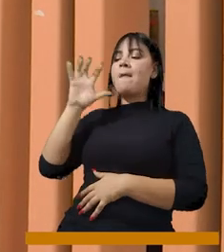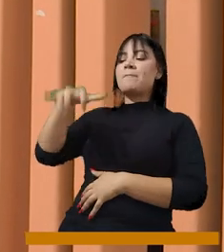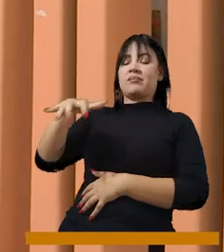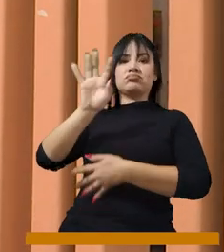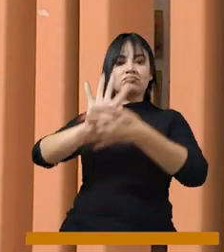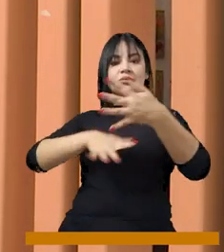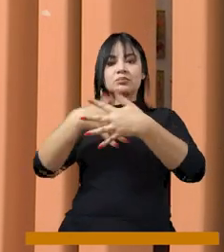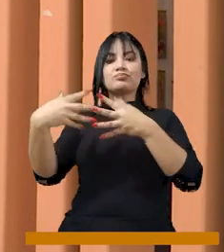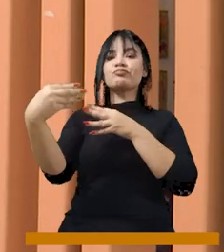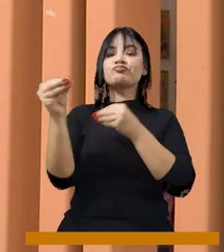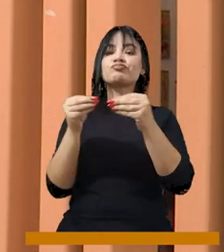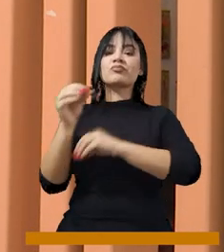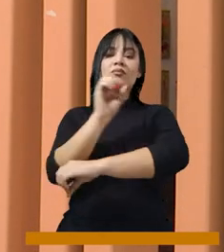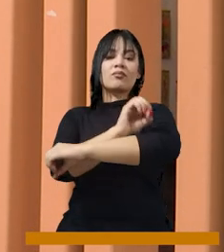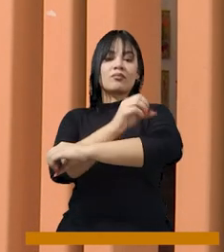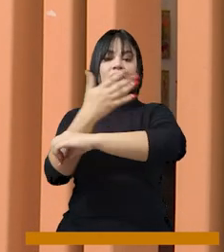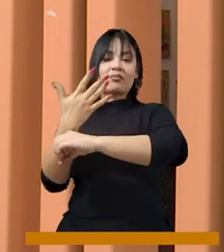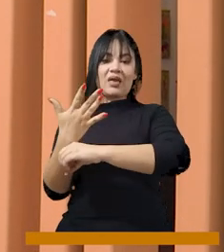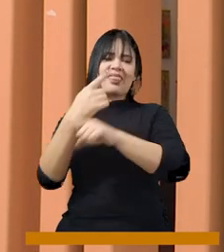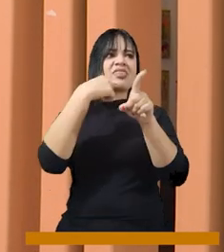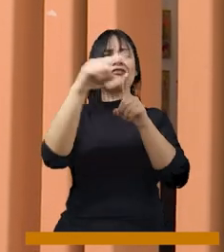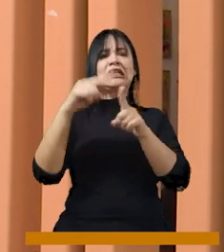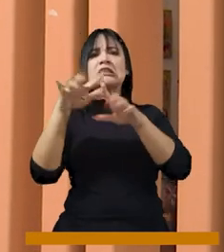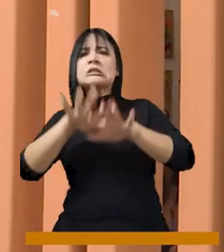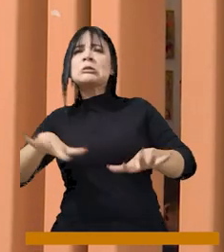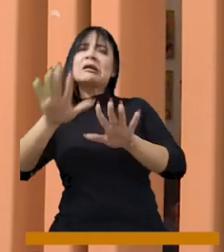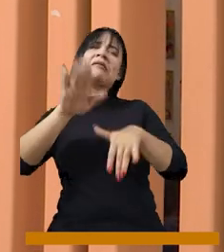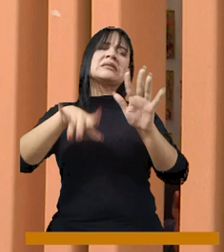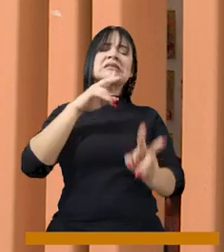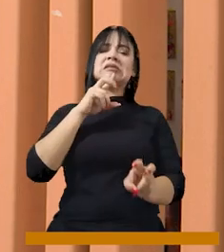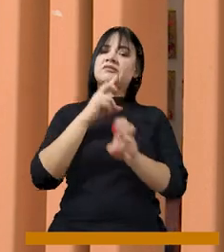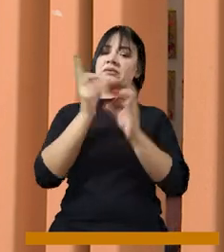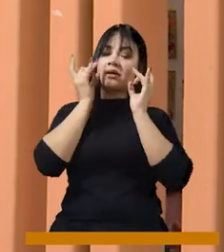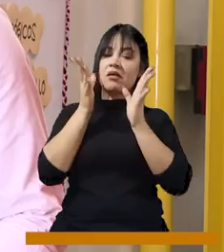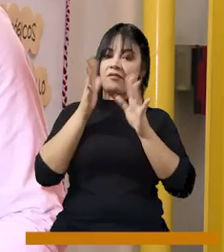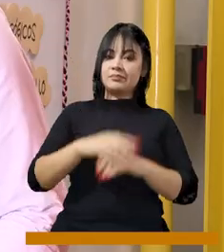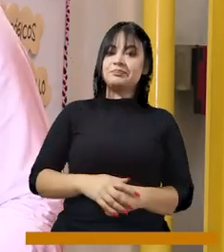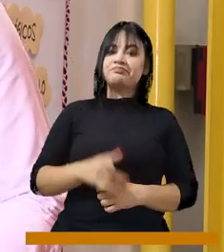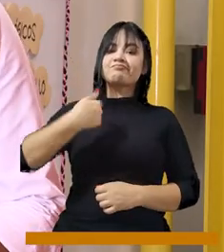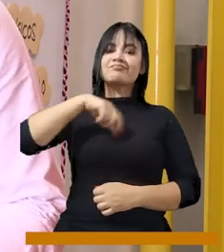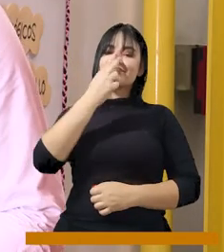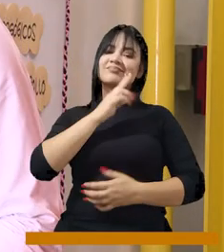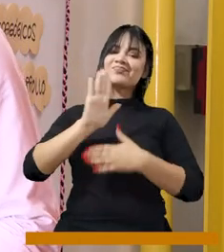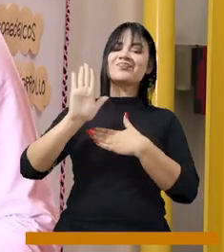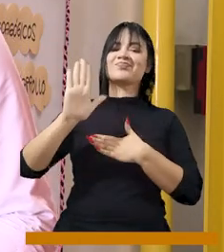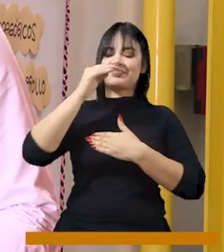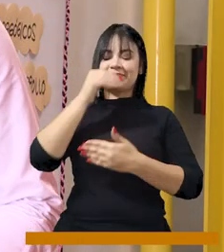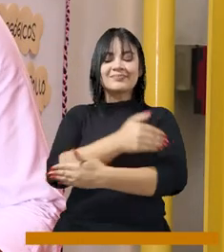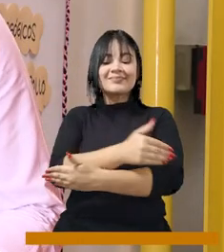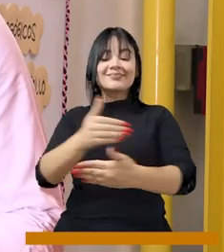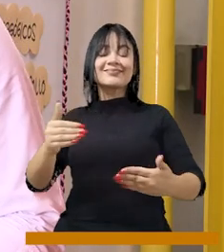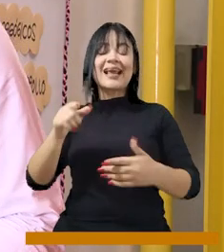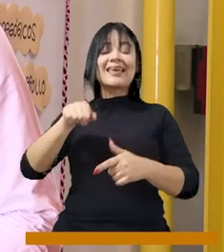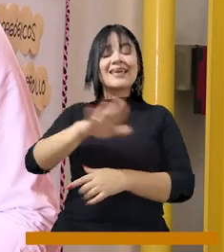estas sedes de horario flexible de buen comienzo en las distintas zonas de vulnerabilidad del distrito. Es un compromiso que tenemos